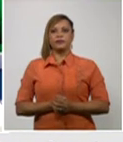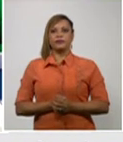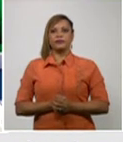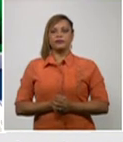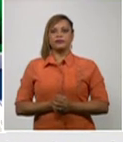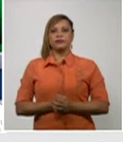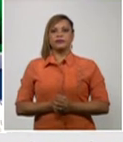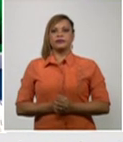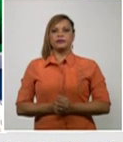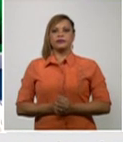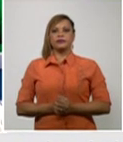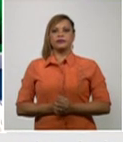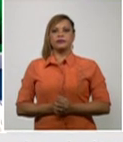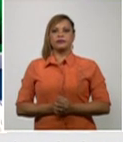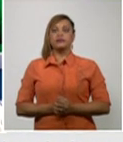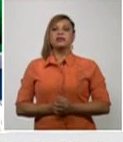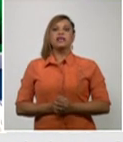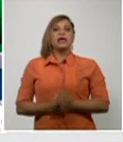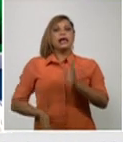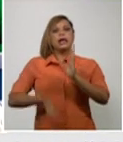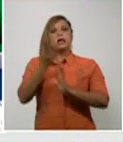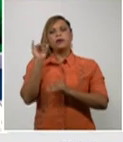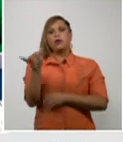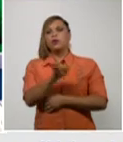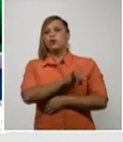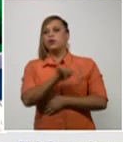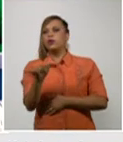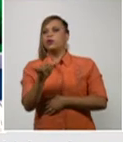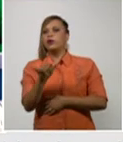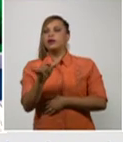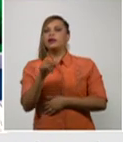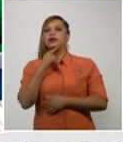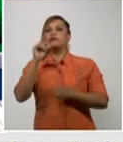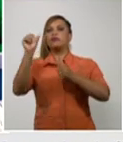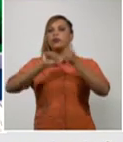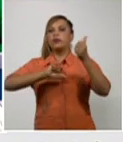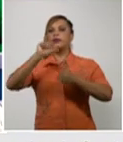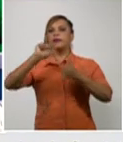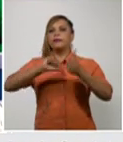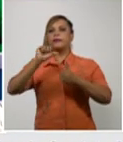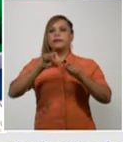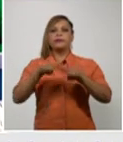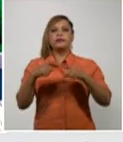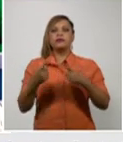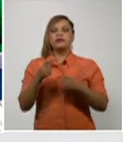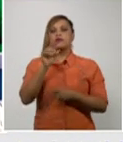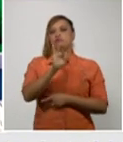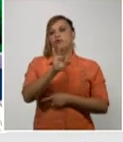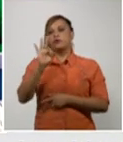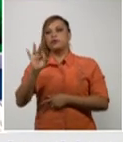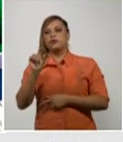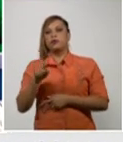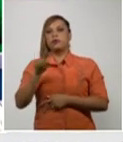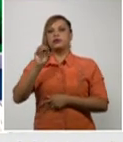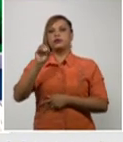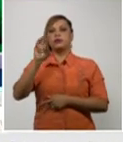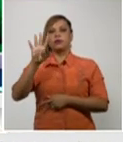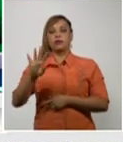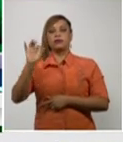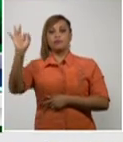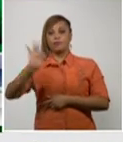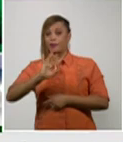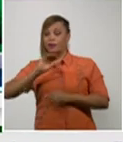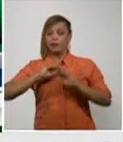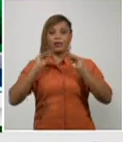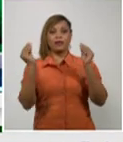muy elevado también como también ha sido el comportamiento el 88,04% de todos